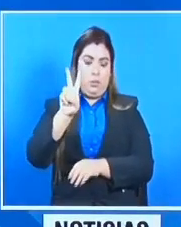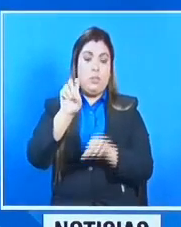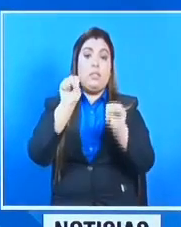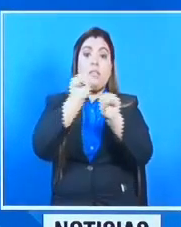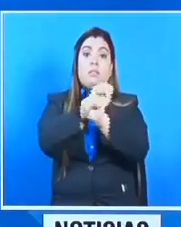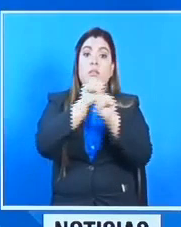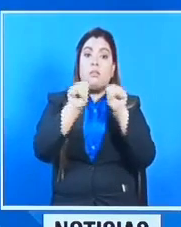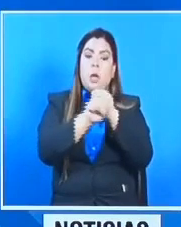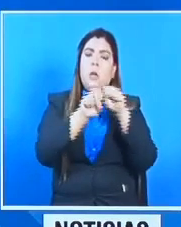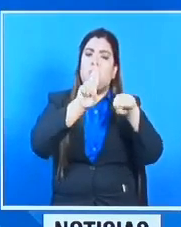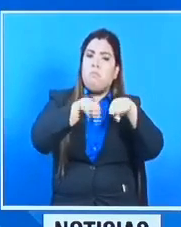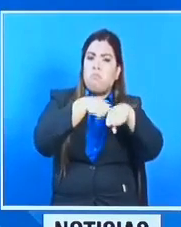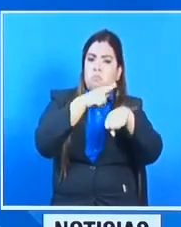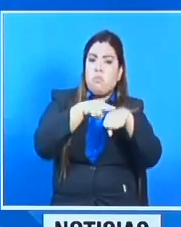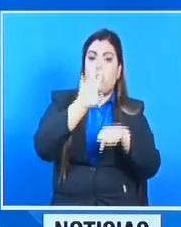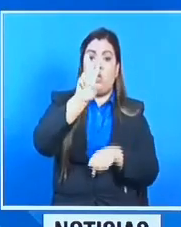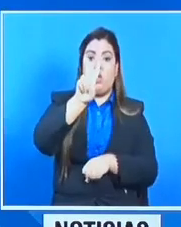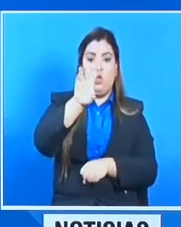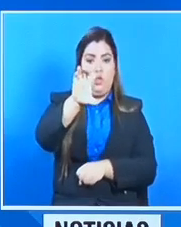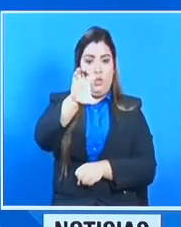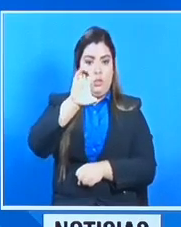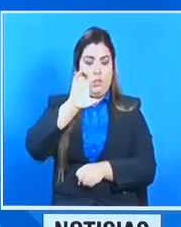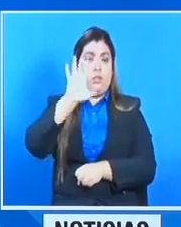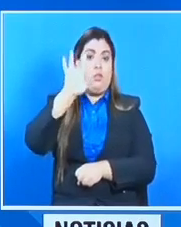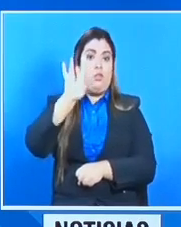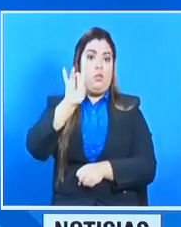sala 285.